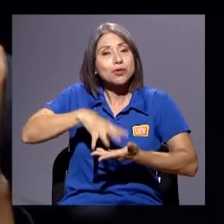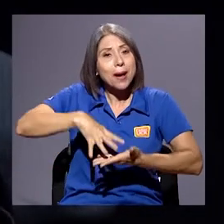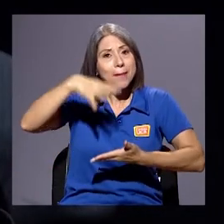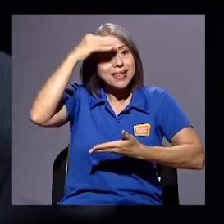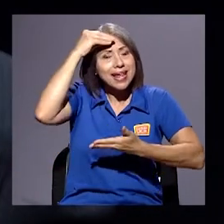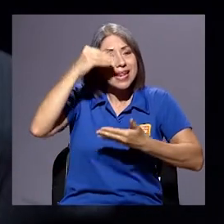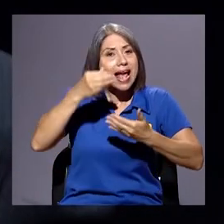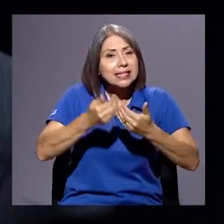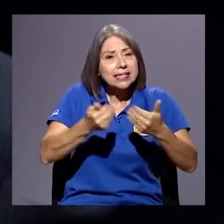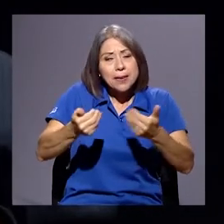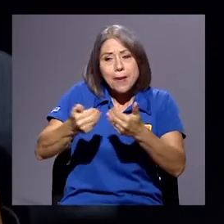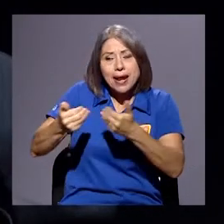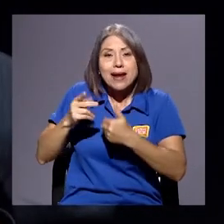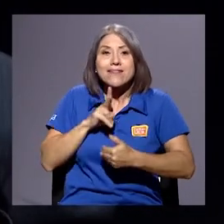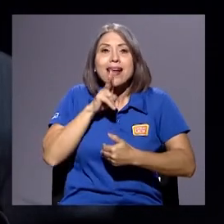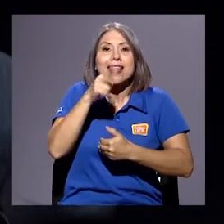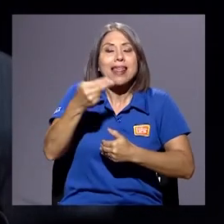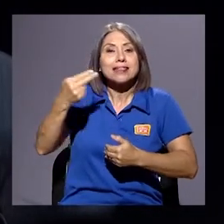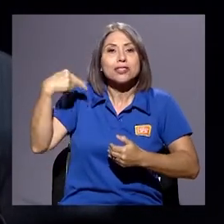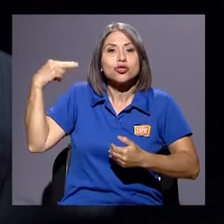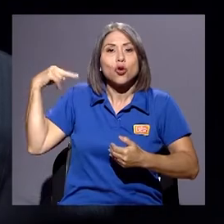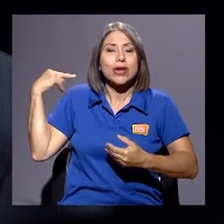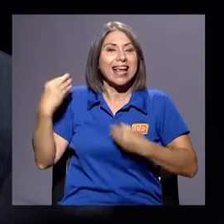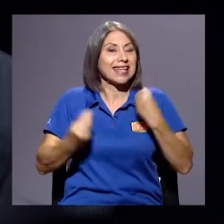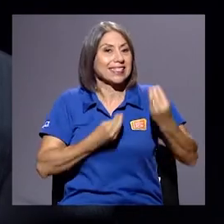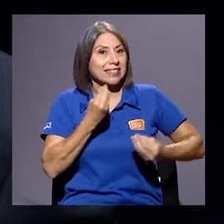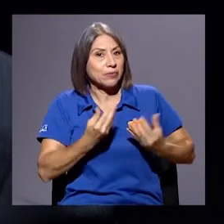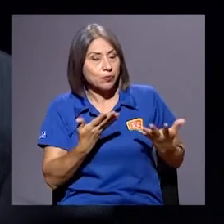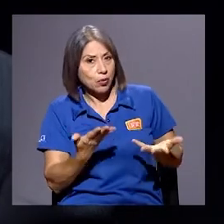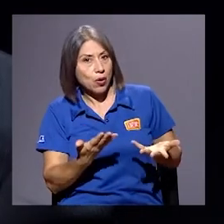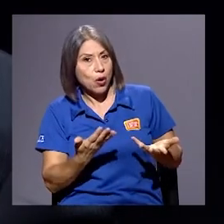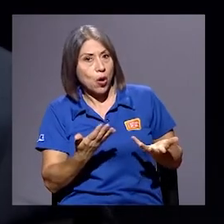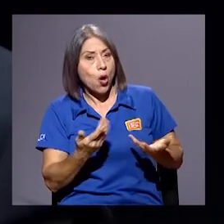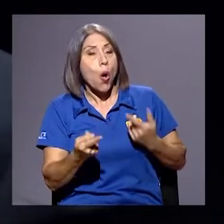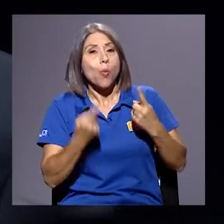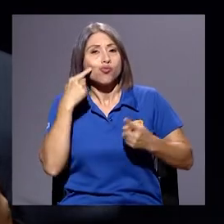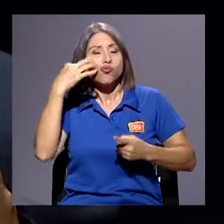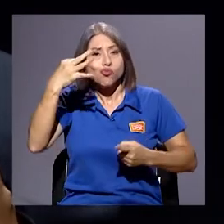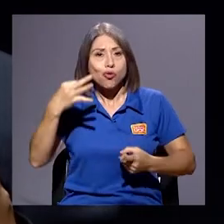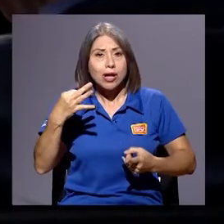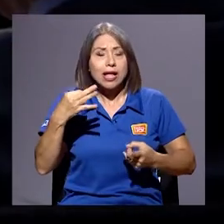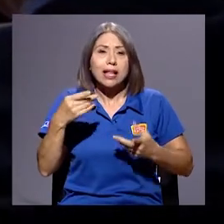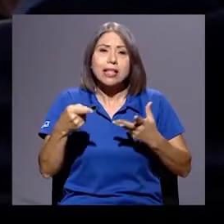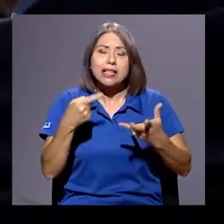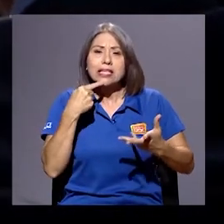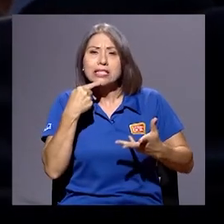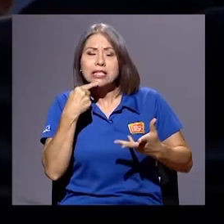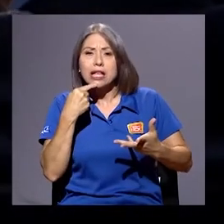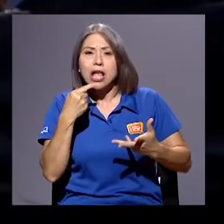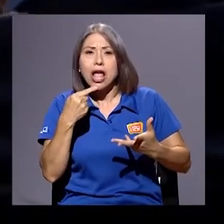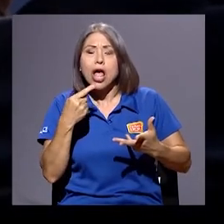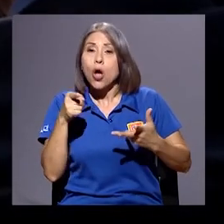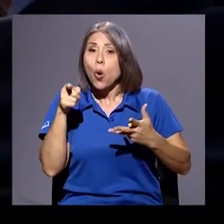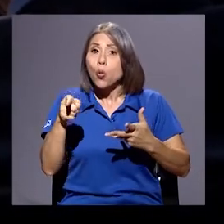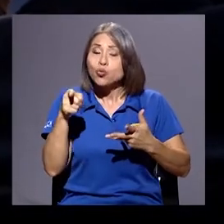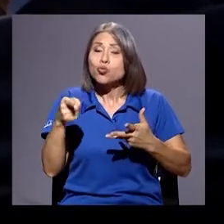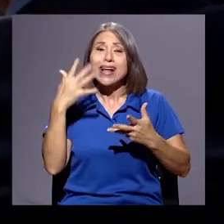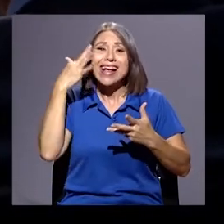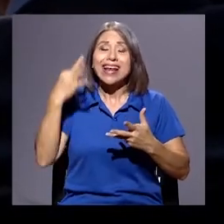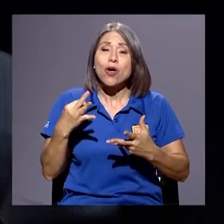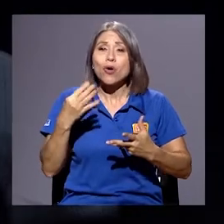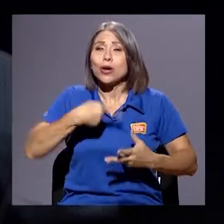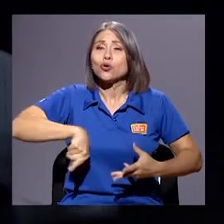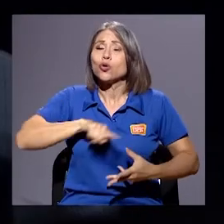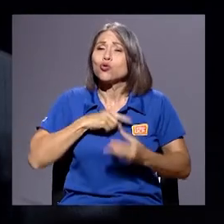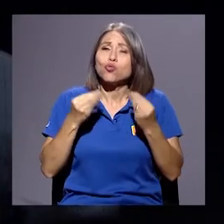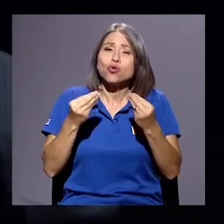históricas. ¿Qué podemos echar para nuestro saco? Ah, yo creo que hay un tema, qué buena pregunta, sí. Creo que muchísimo podemos echar en nuestro saco,